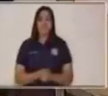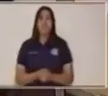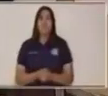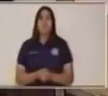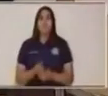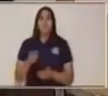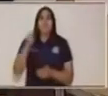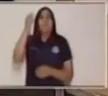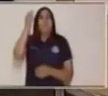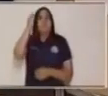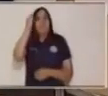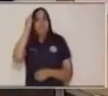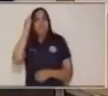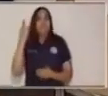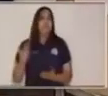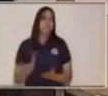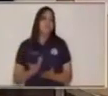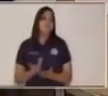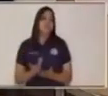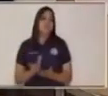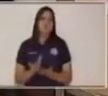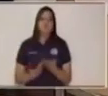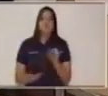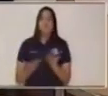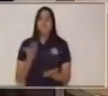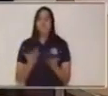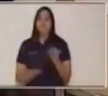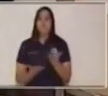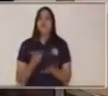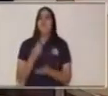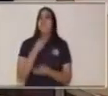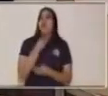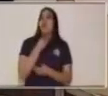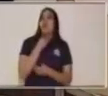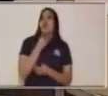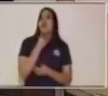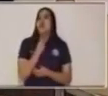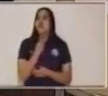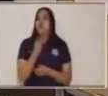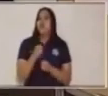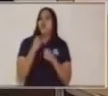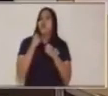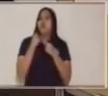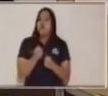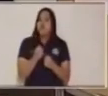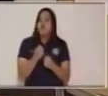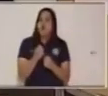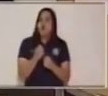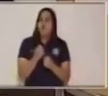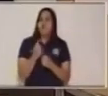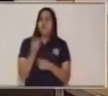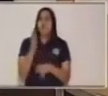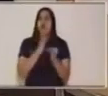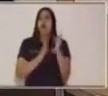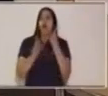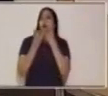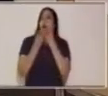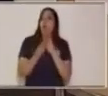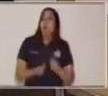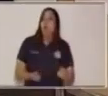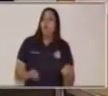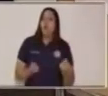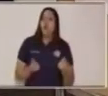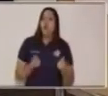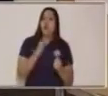Y pensemos. ¿Será qué tono de voz tengo que usar? ¿Será que le agrego otra